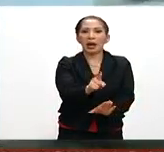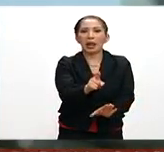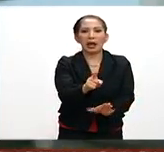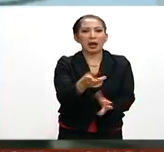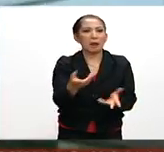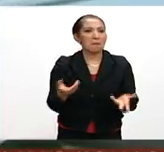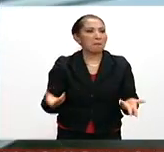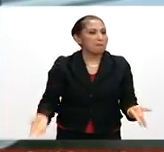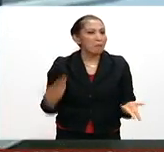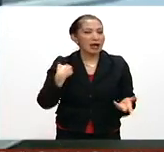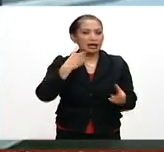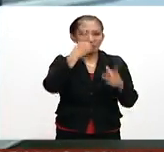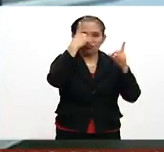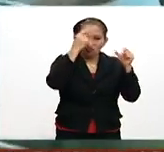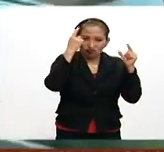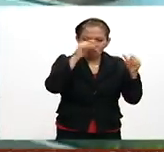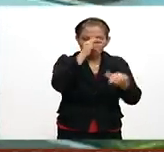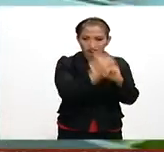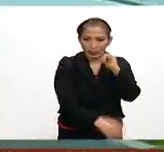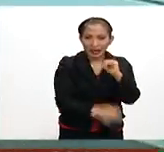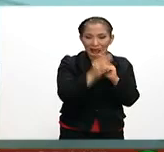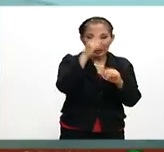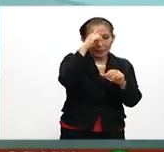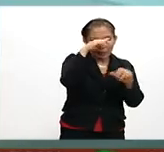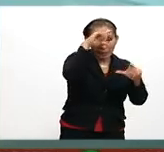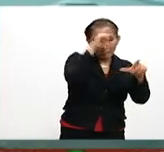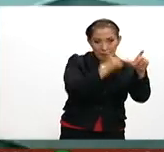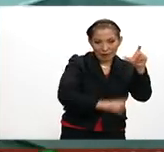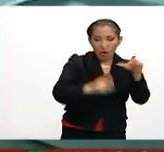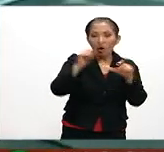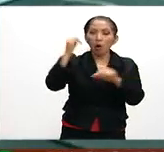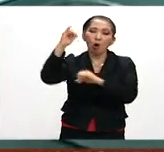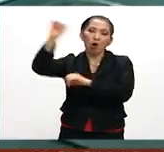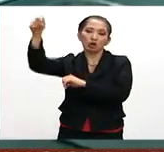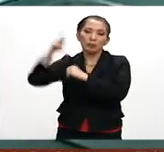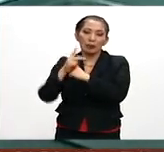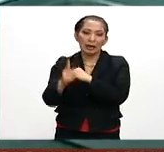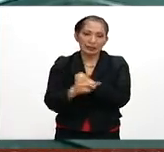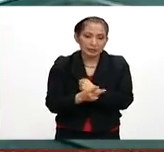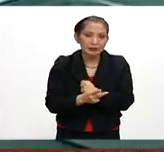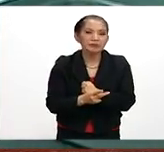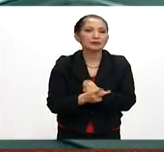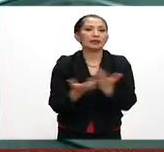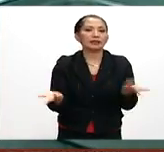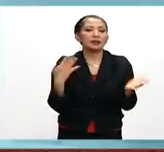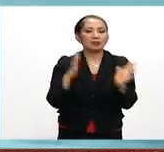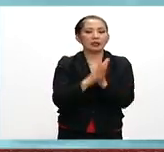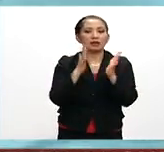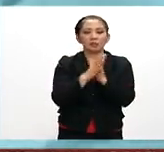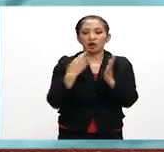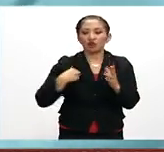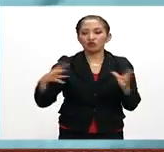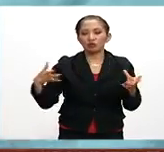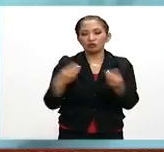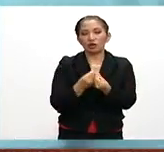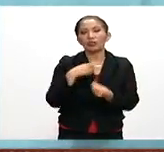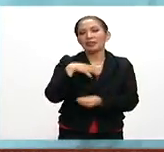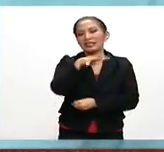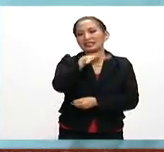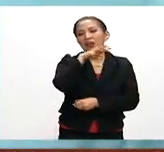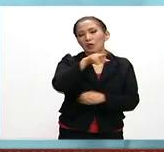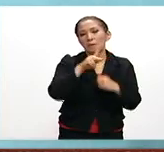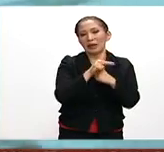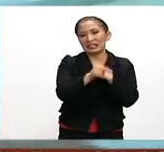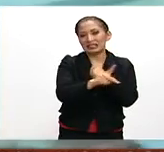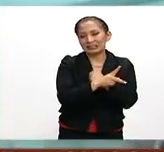egresados nacionales e internacionales. O participan con nosotros alrededor de 19